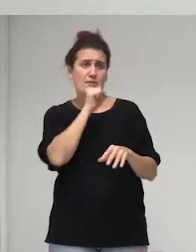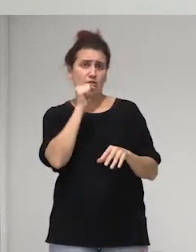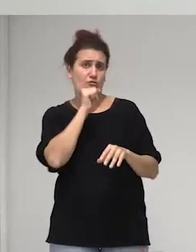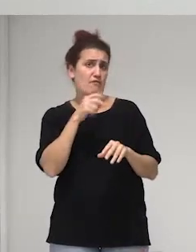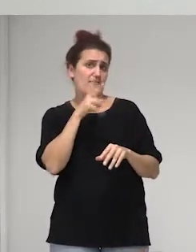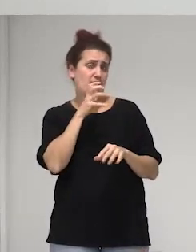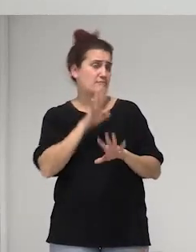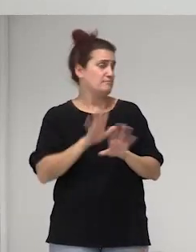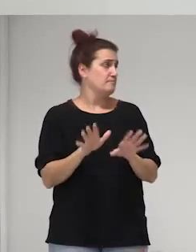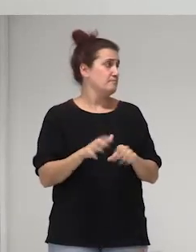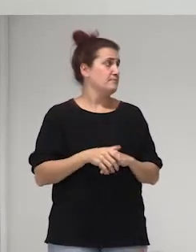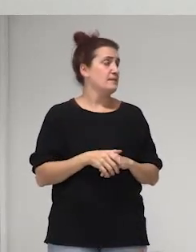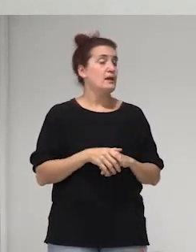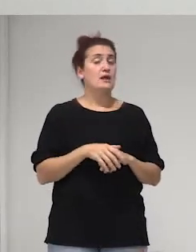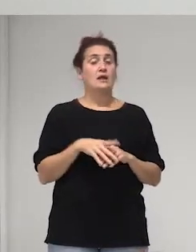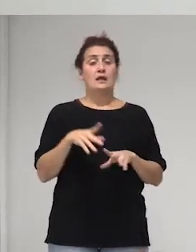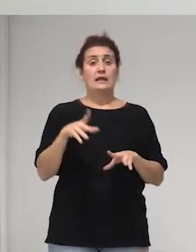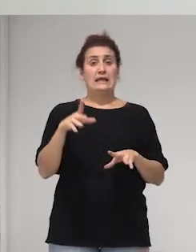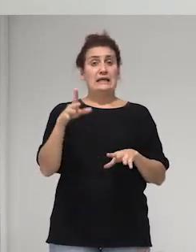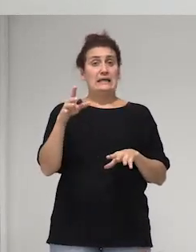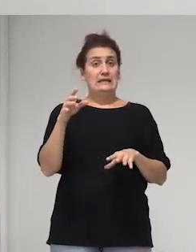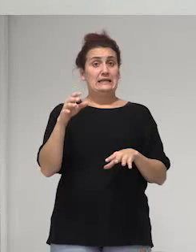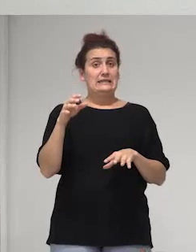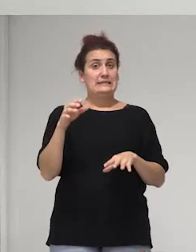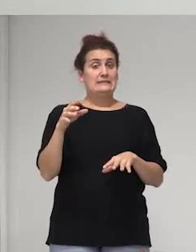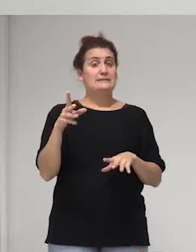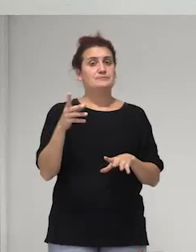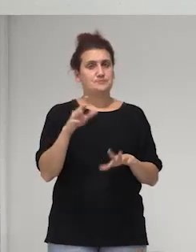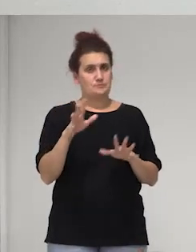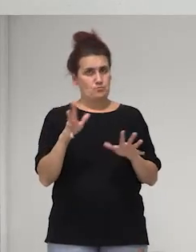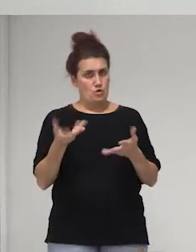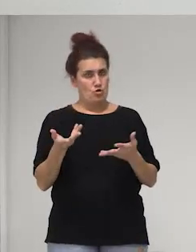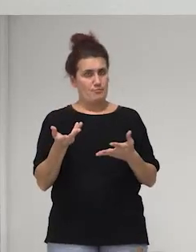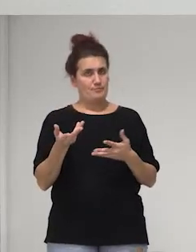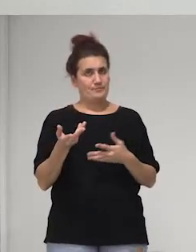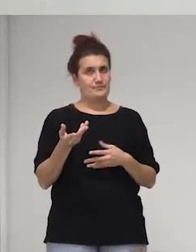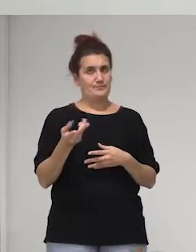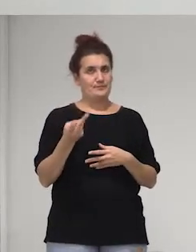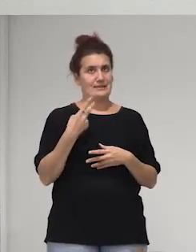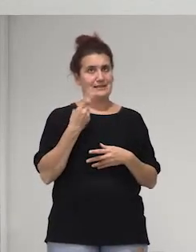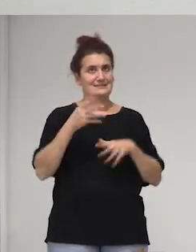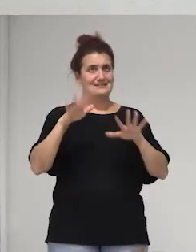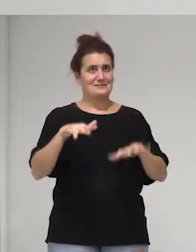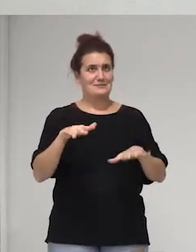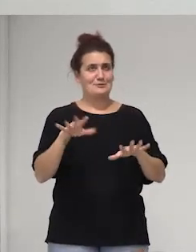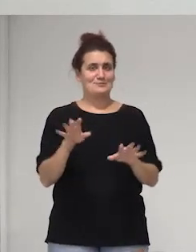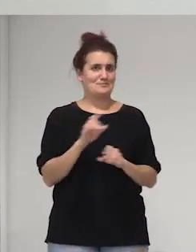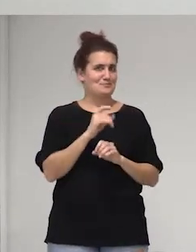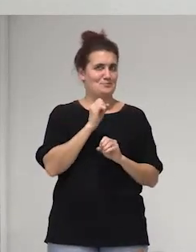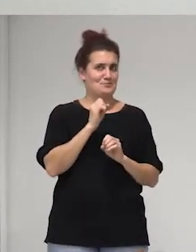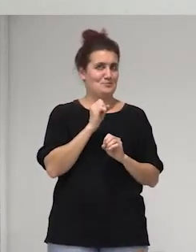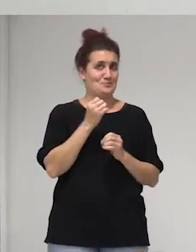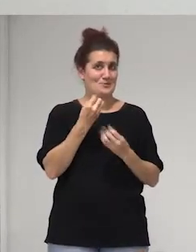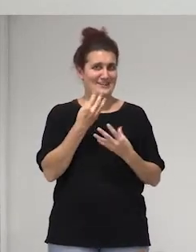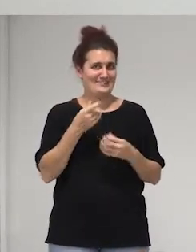bueno estábamos bueno estábamos así bueno